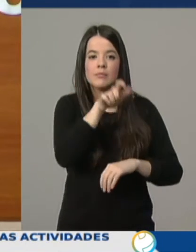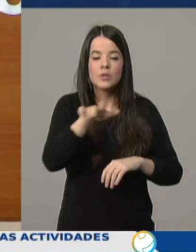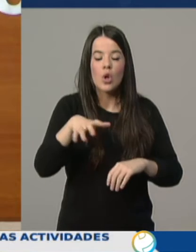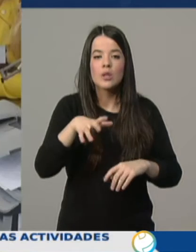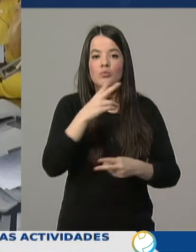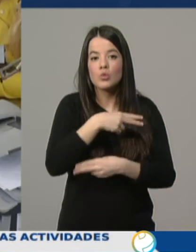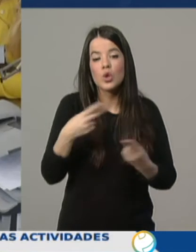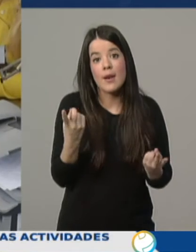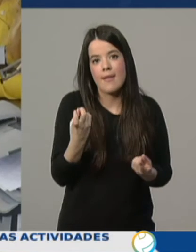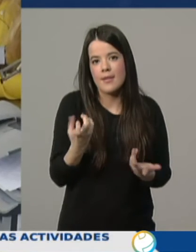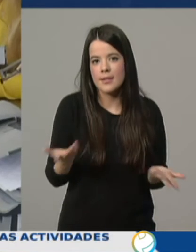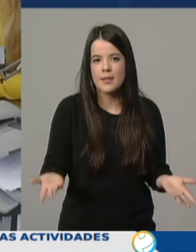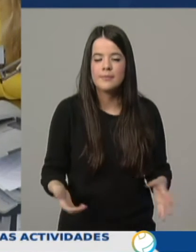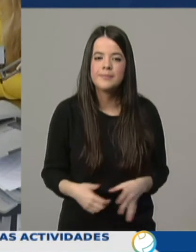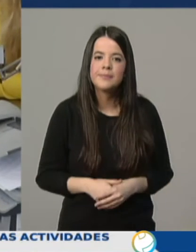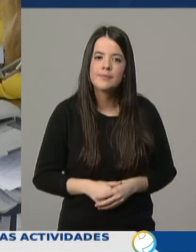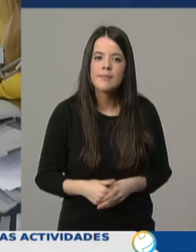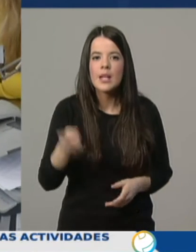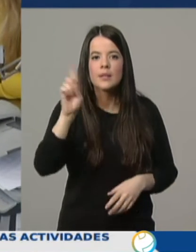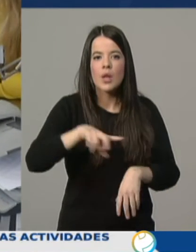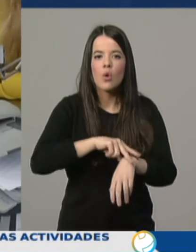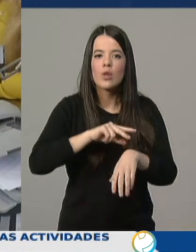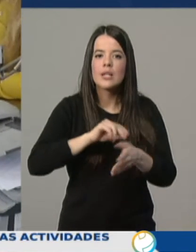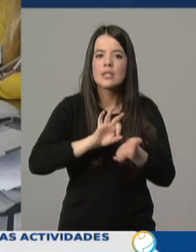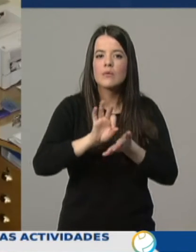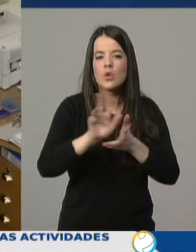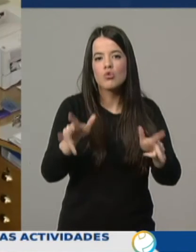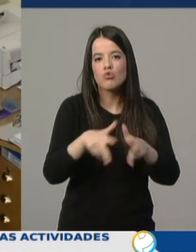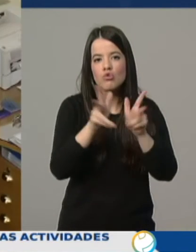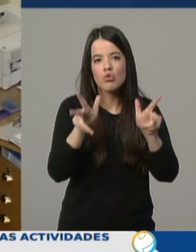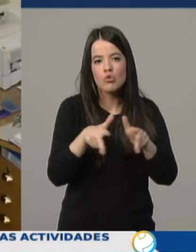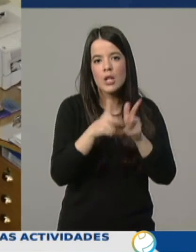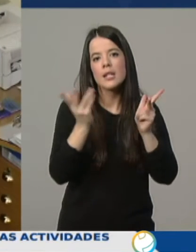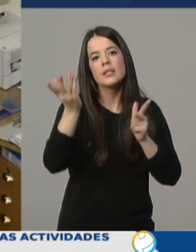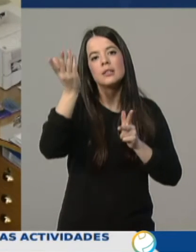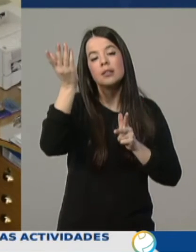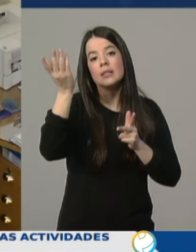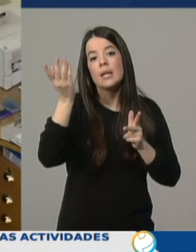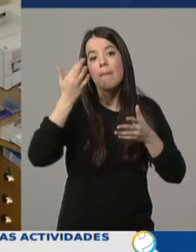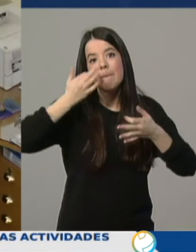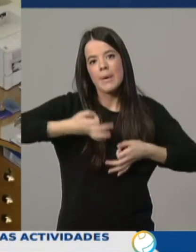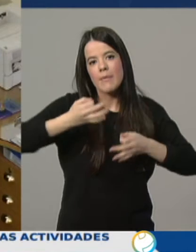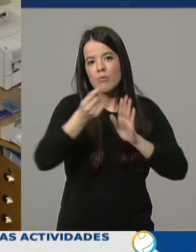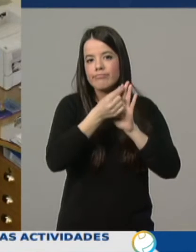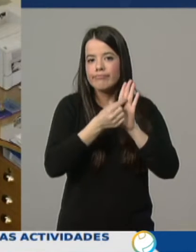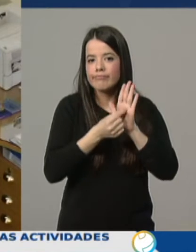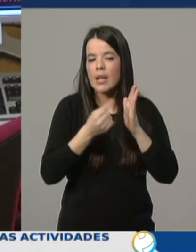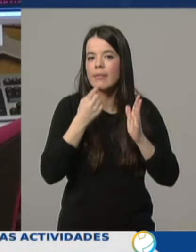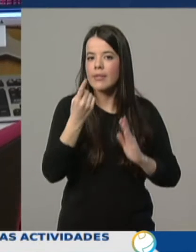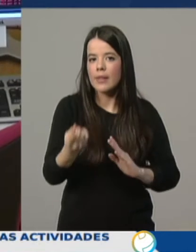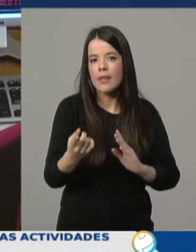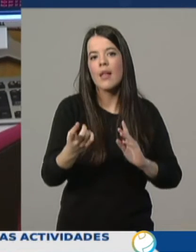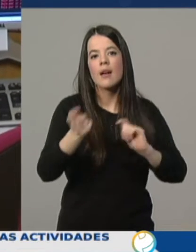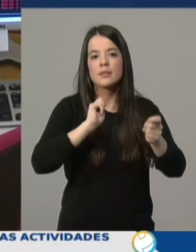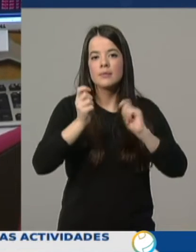necesitarlo. También la Concejalía de Servicios Sociales, dentro del funcionamiento de sus centros por prevención, reduce las visitas y entrevistas